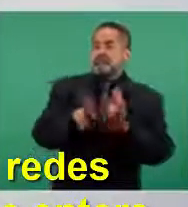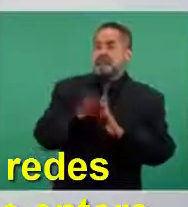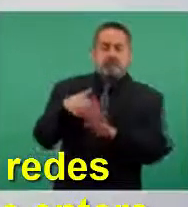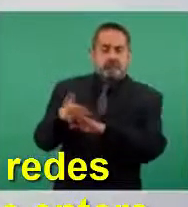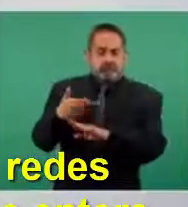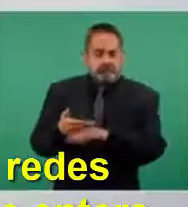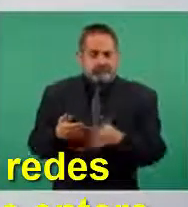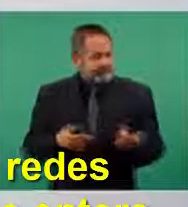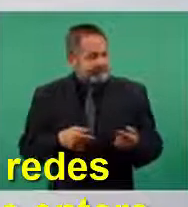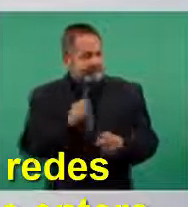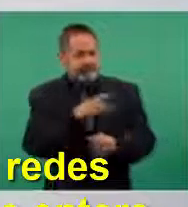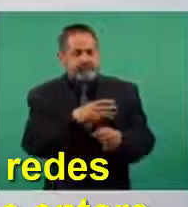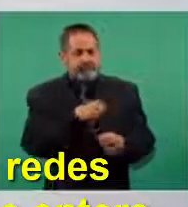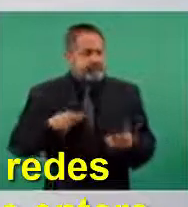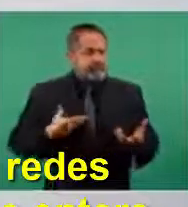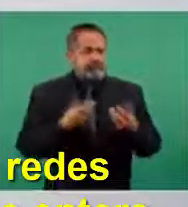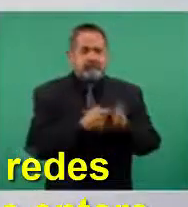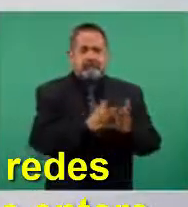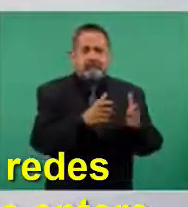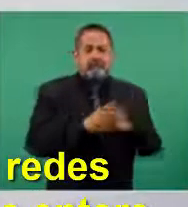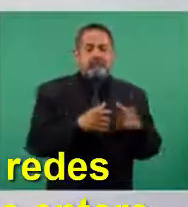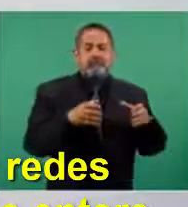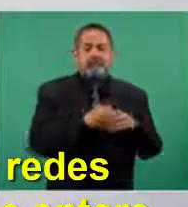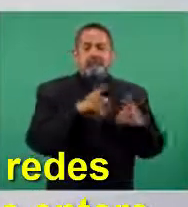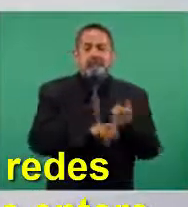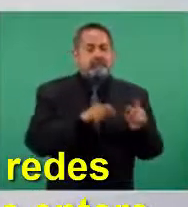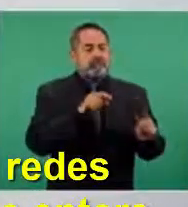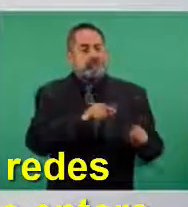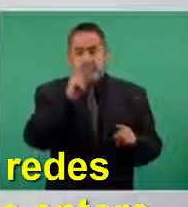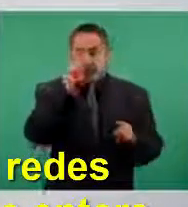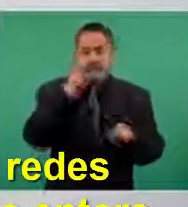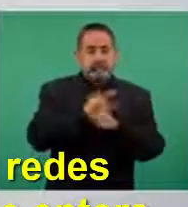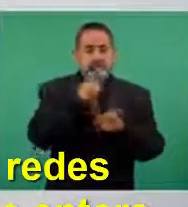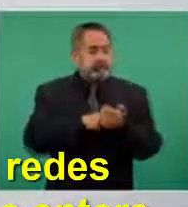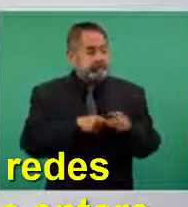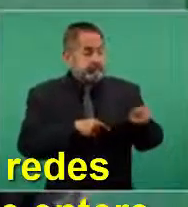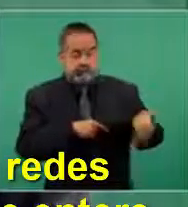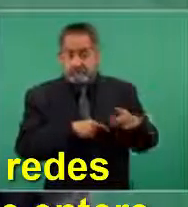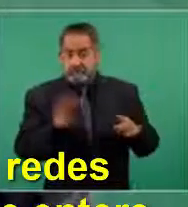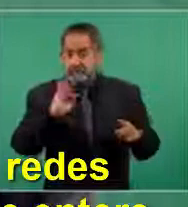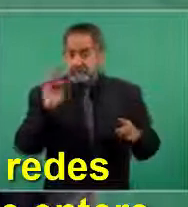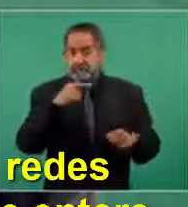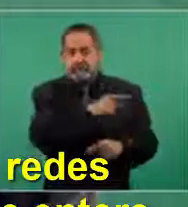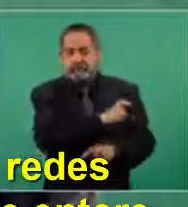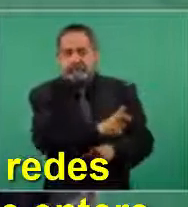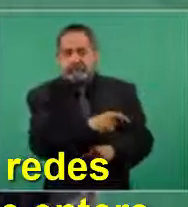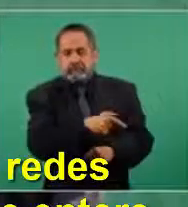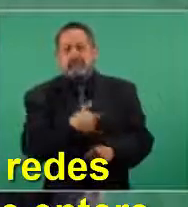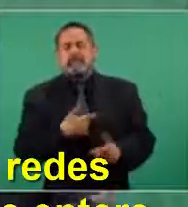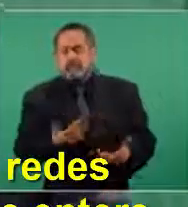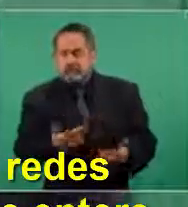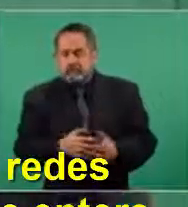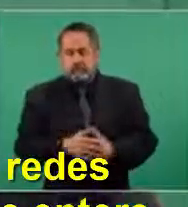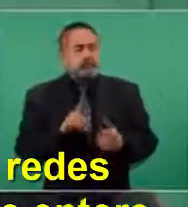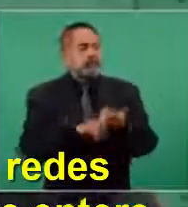integrantes de los grupos de intelectuales orgánicos a